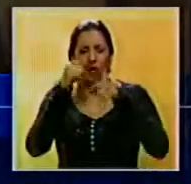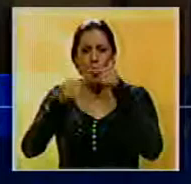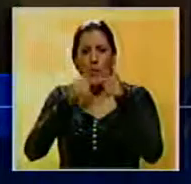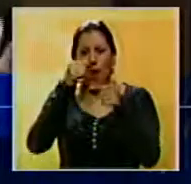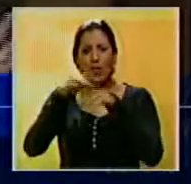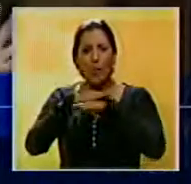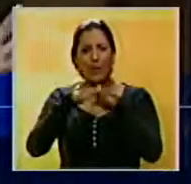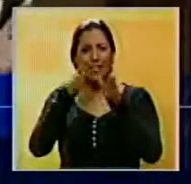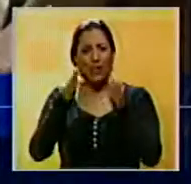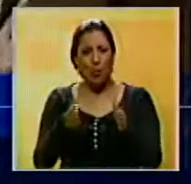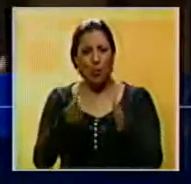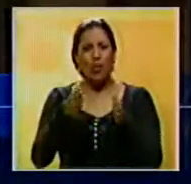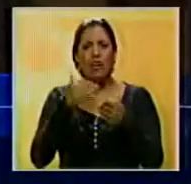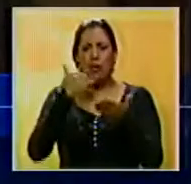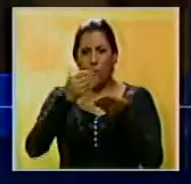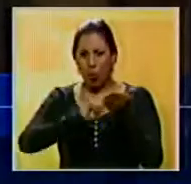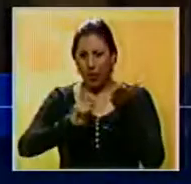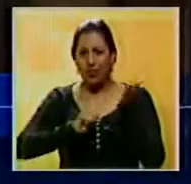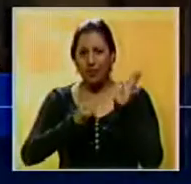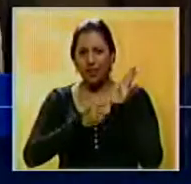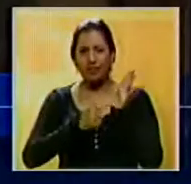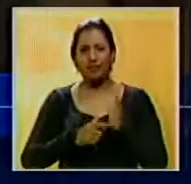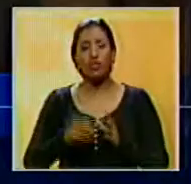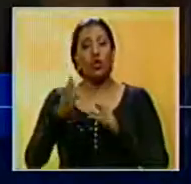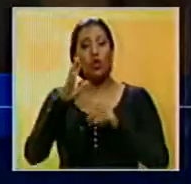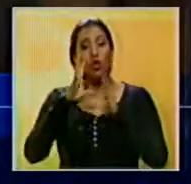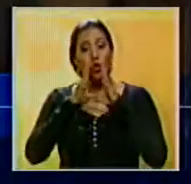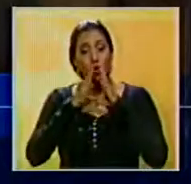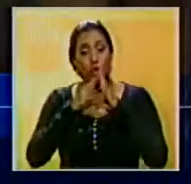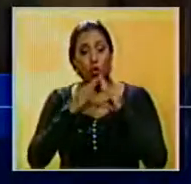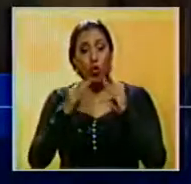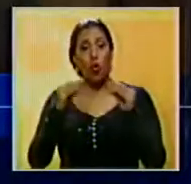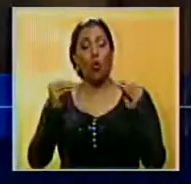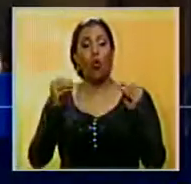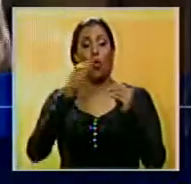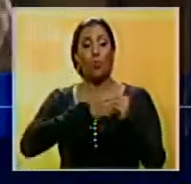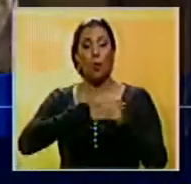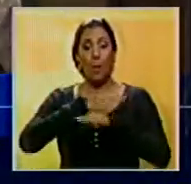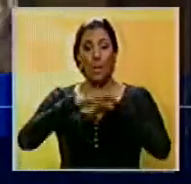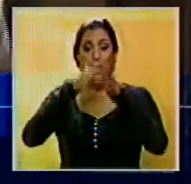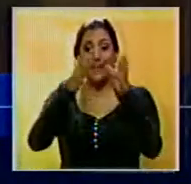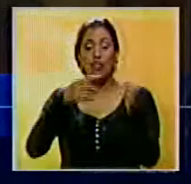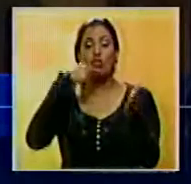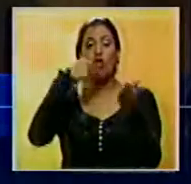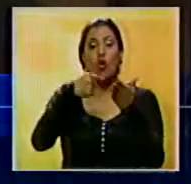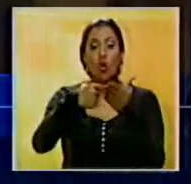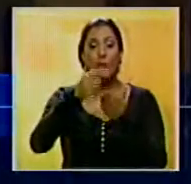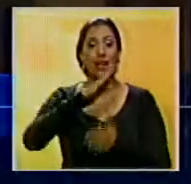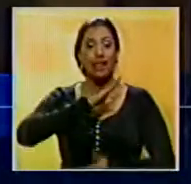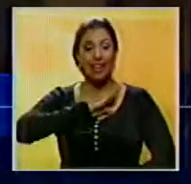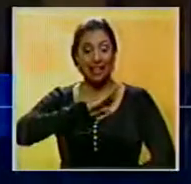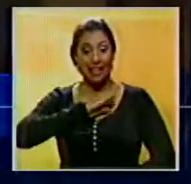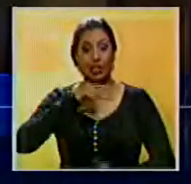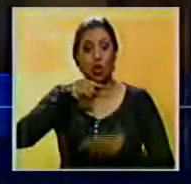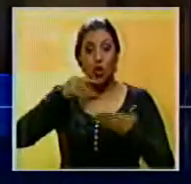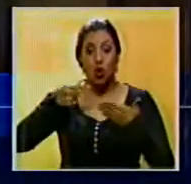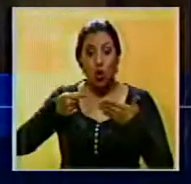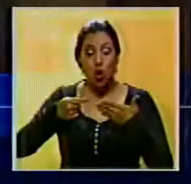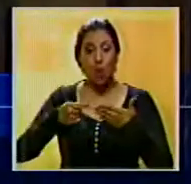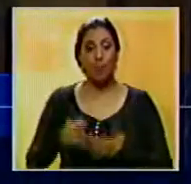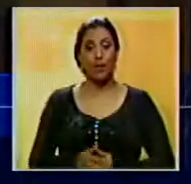anual del Ministerio Público, reseña esa causa. Todos los bienes que tenía nombre de él